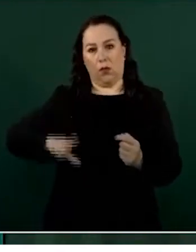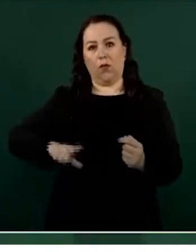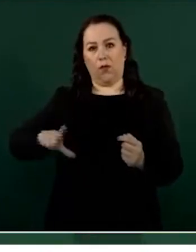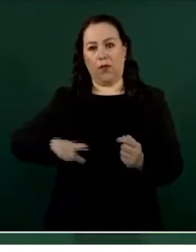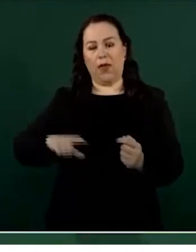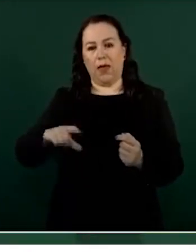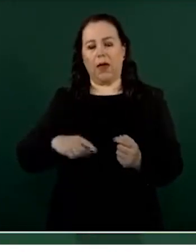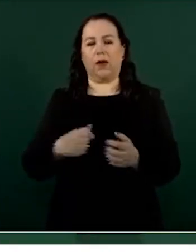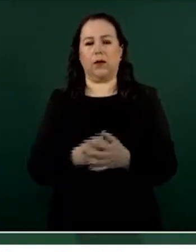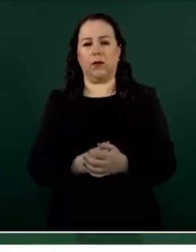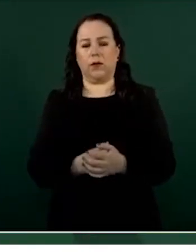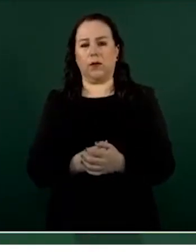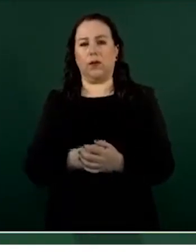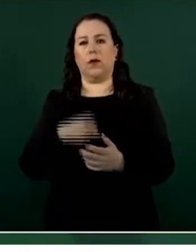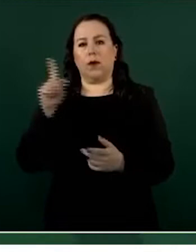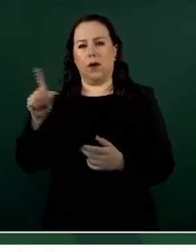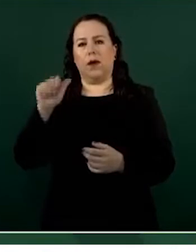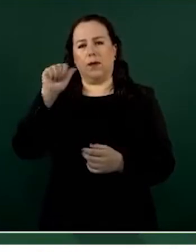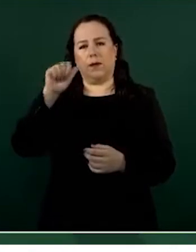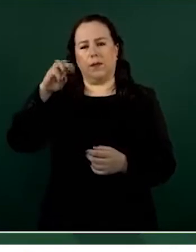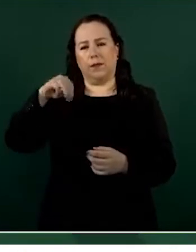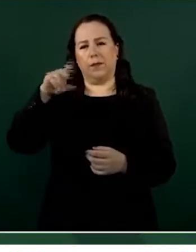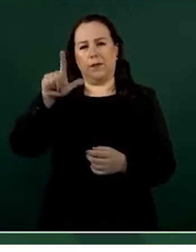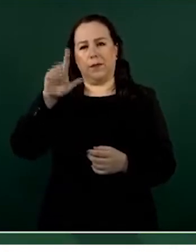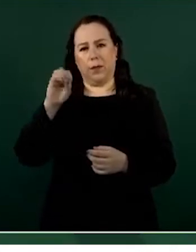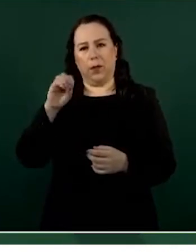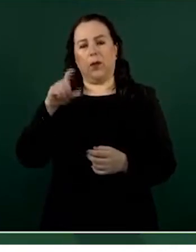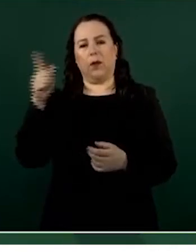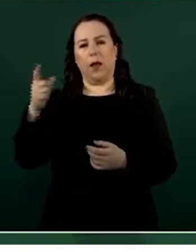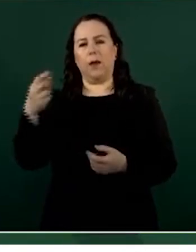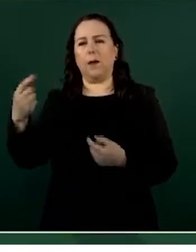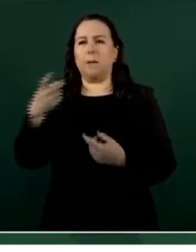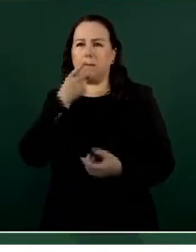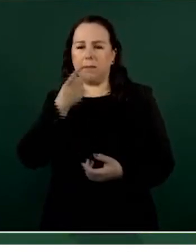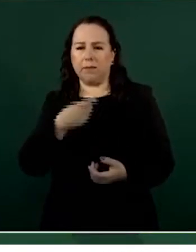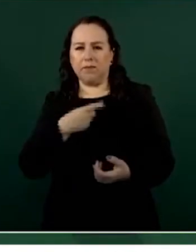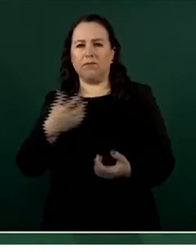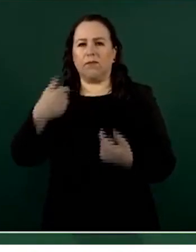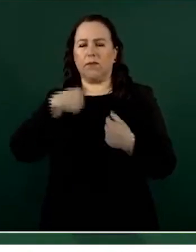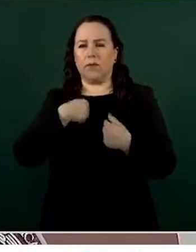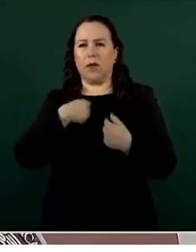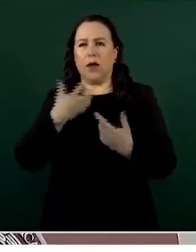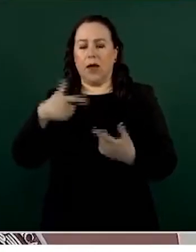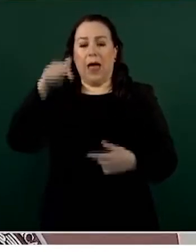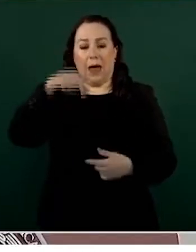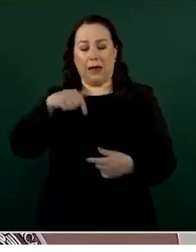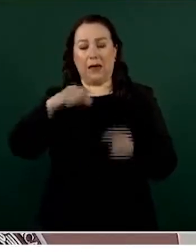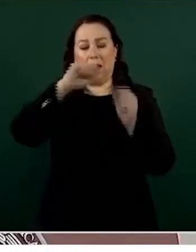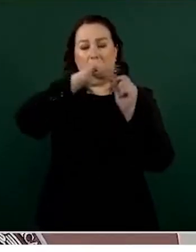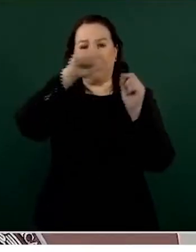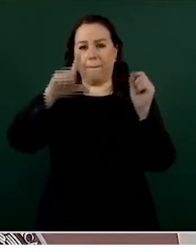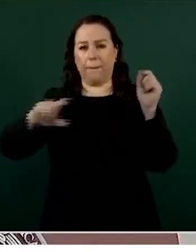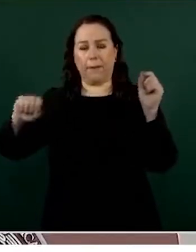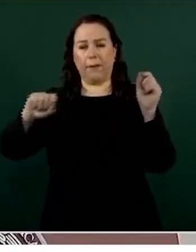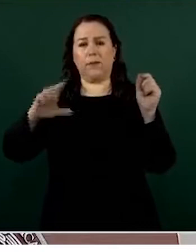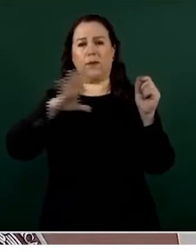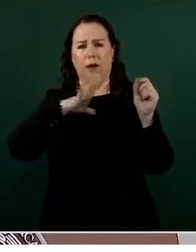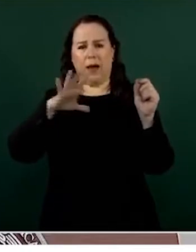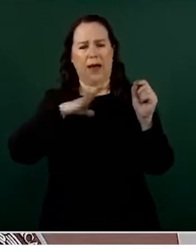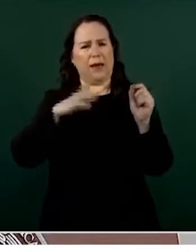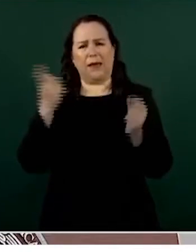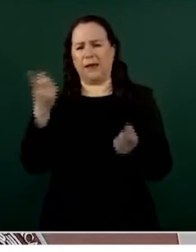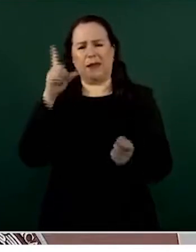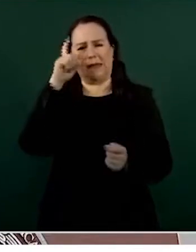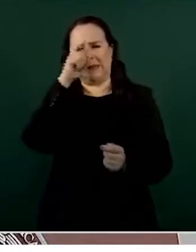el licenciado López Obrador me ha hecho pensar sobre el enorme reto que tenemos en el país, las distintas fuerzas políticas,